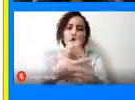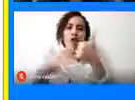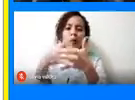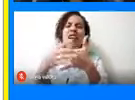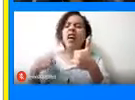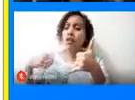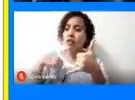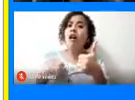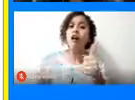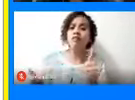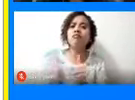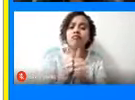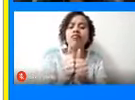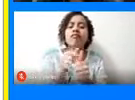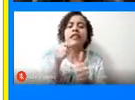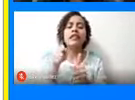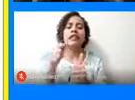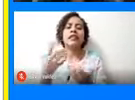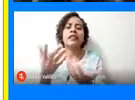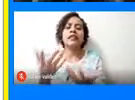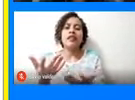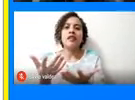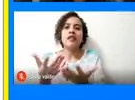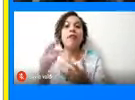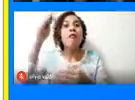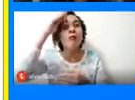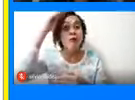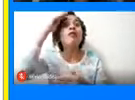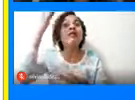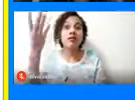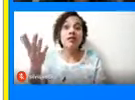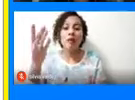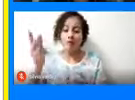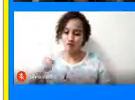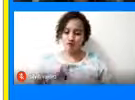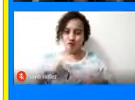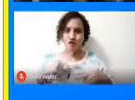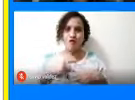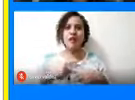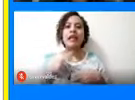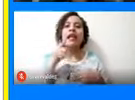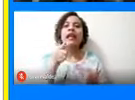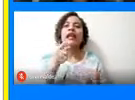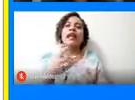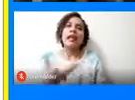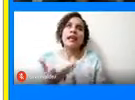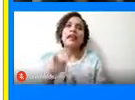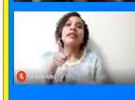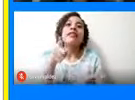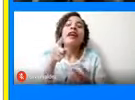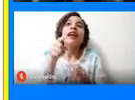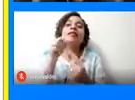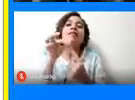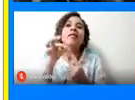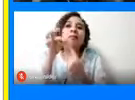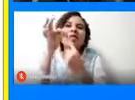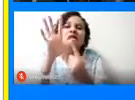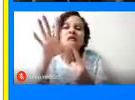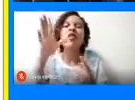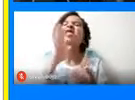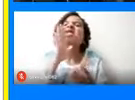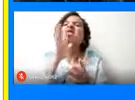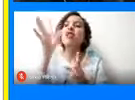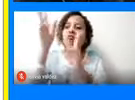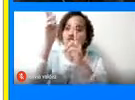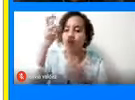contamos con nuestra policía propia. Esta especialidad de la Policía Nacional